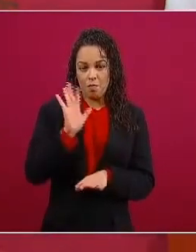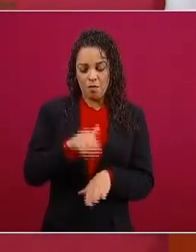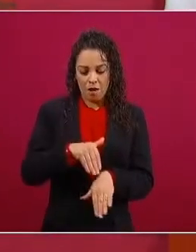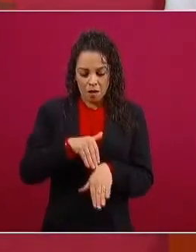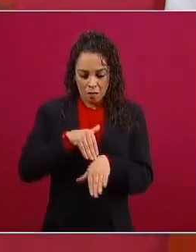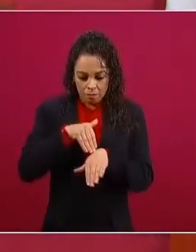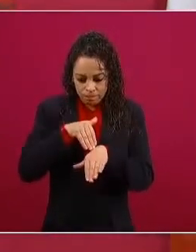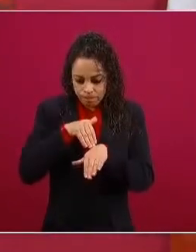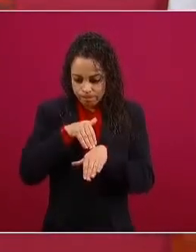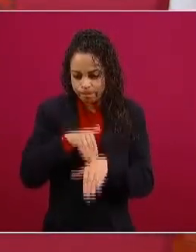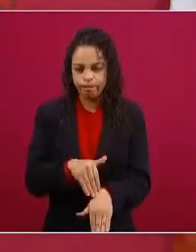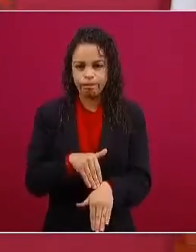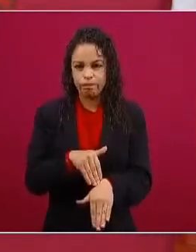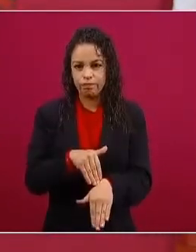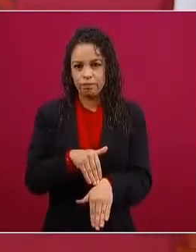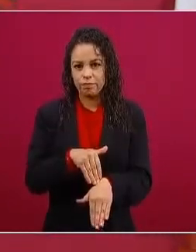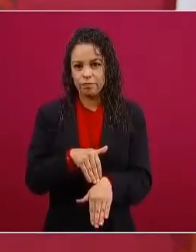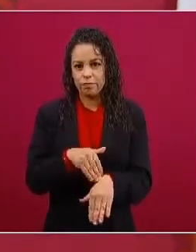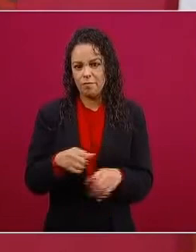acuérdense acuérdense de la crisis